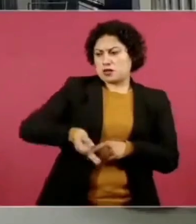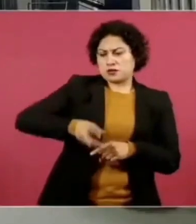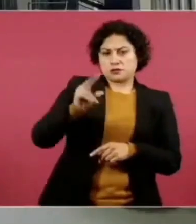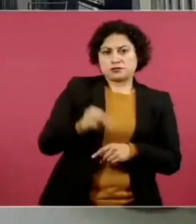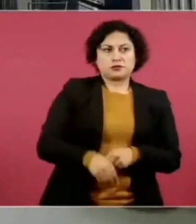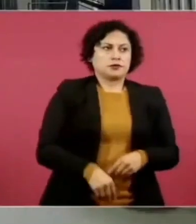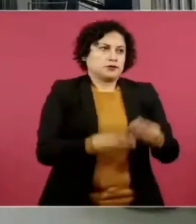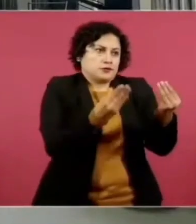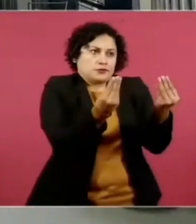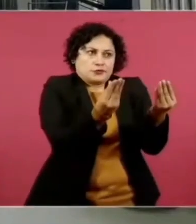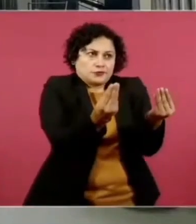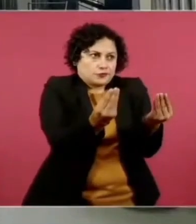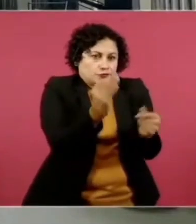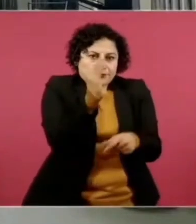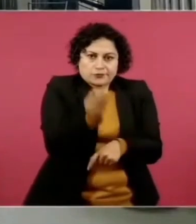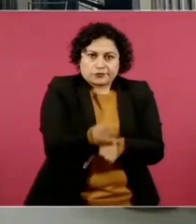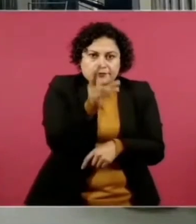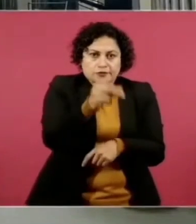inconformaron. Por eso.